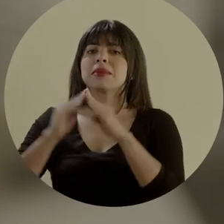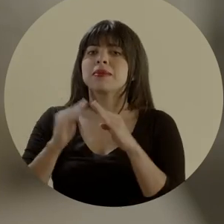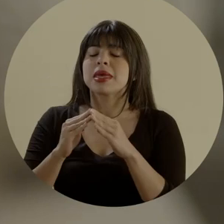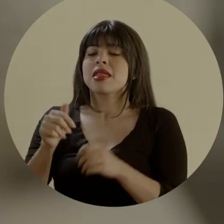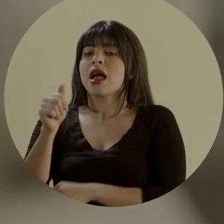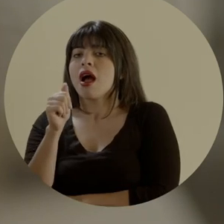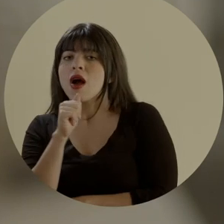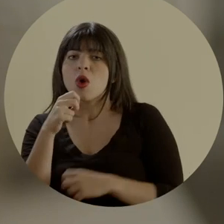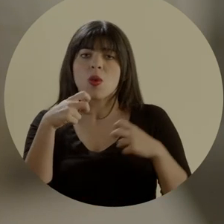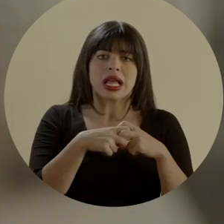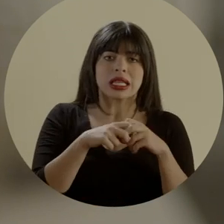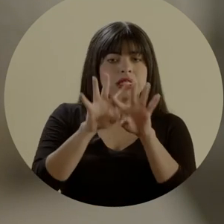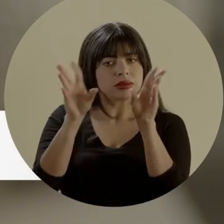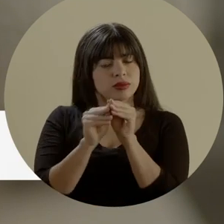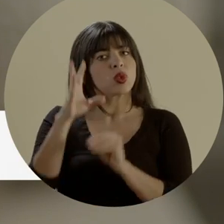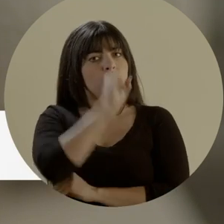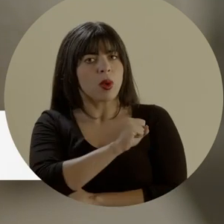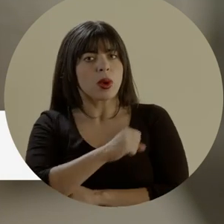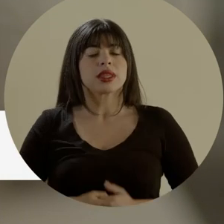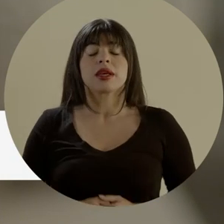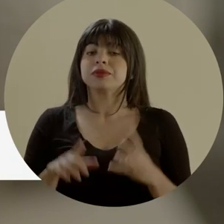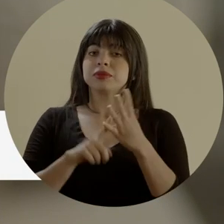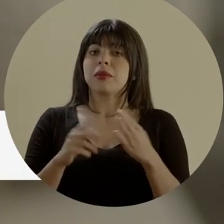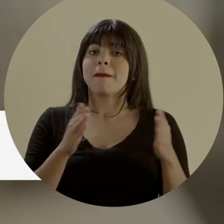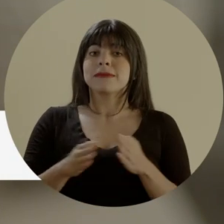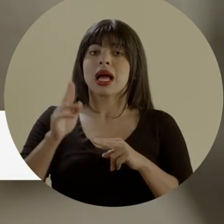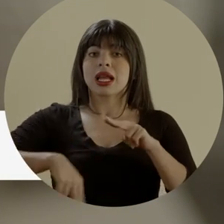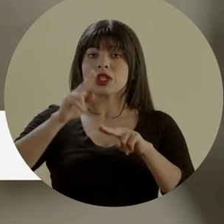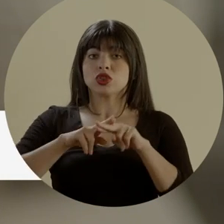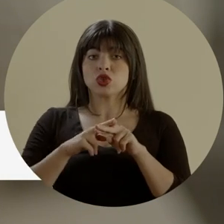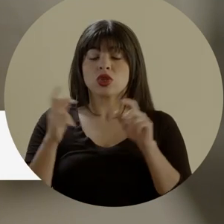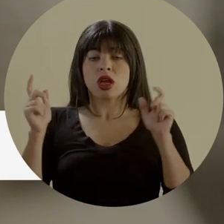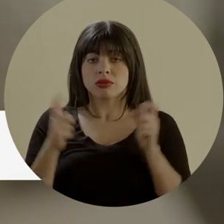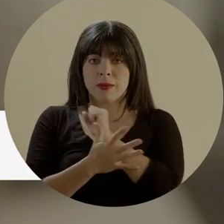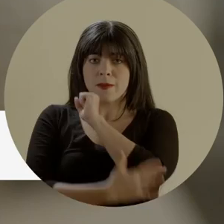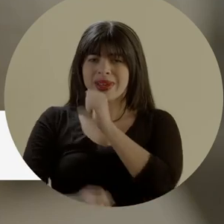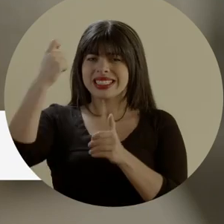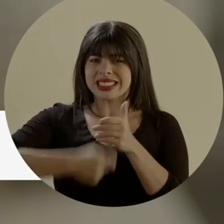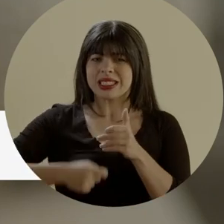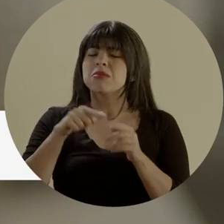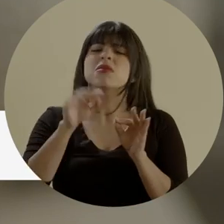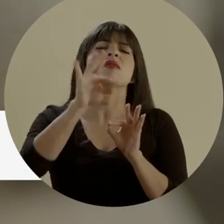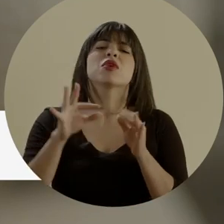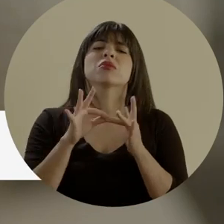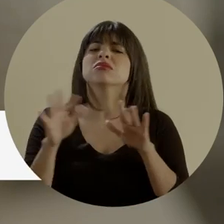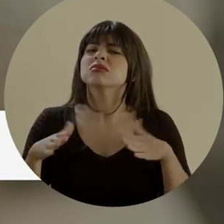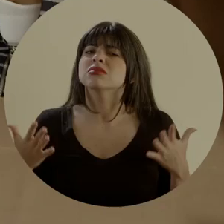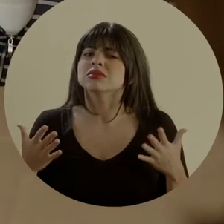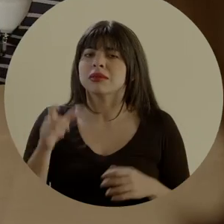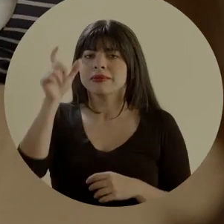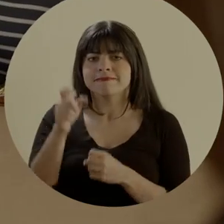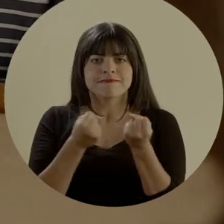la electricidad, entre otros. Plan Nacional de Reducción de la Pobreza Extrema, cuya figura fundamental es la de los cogestores